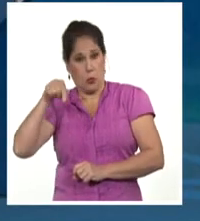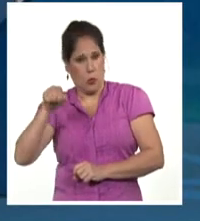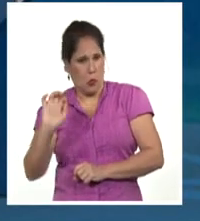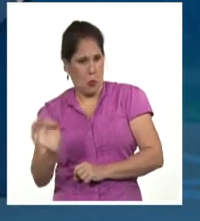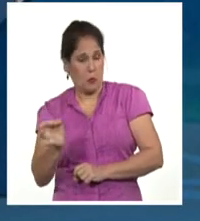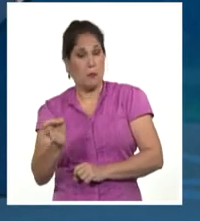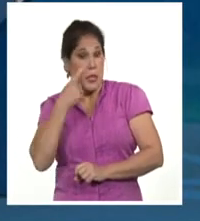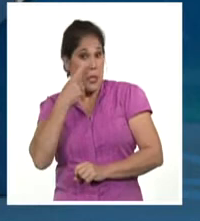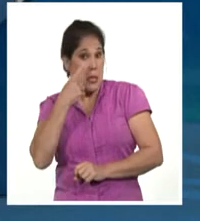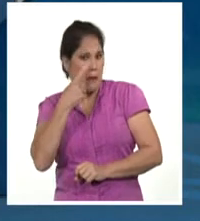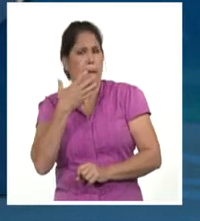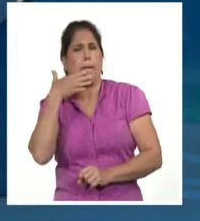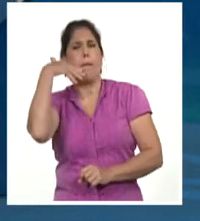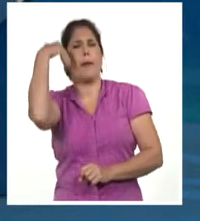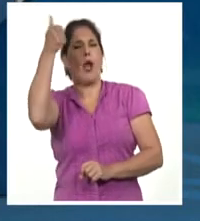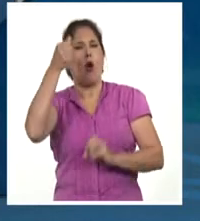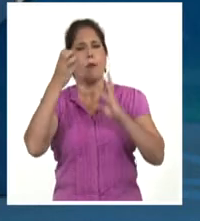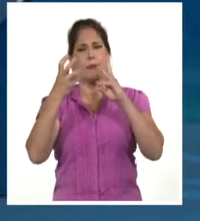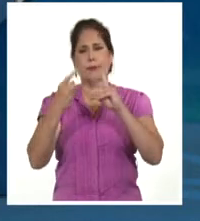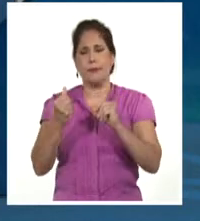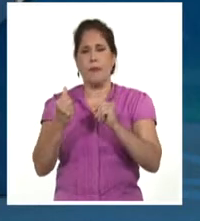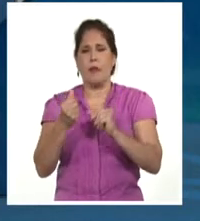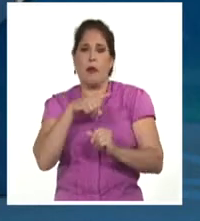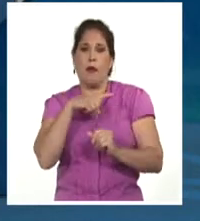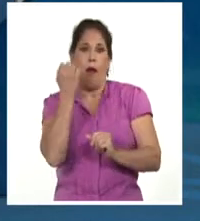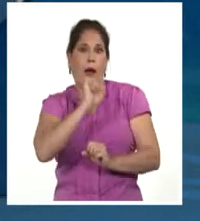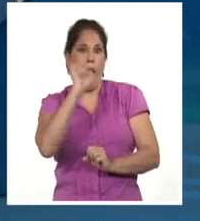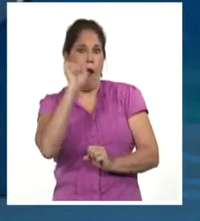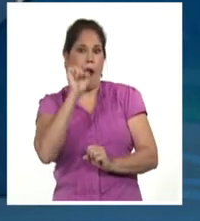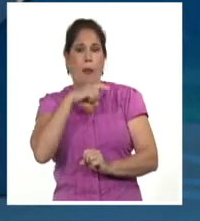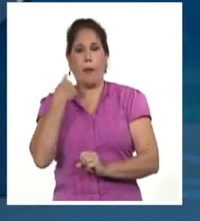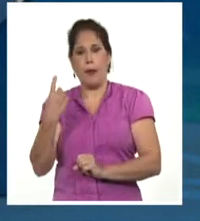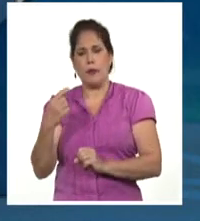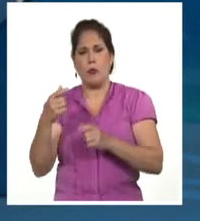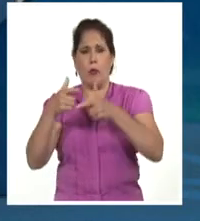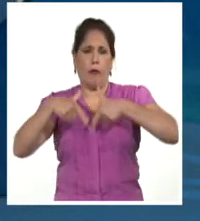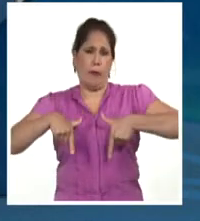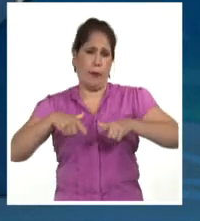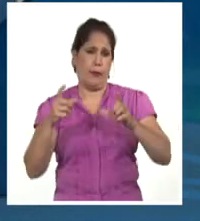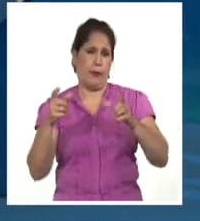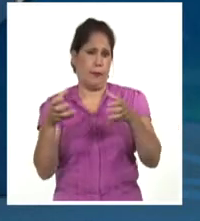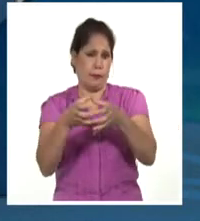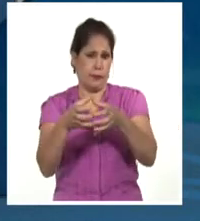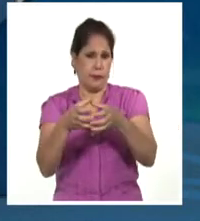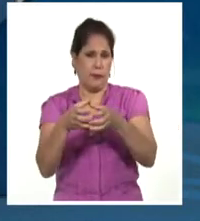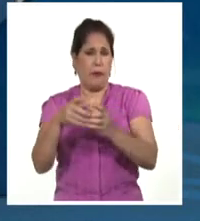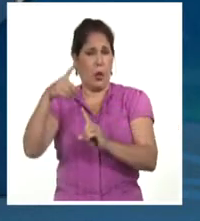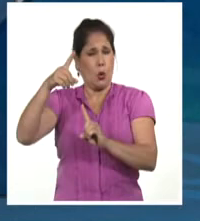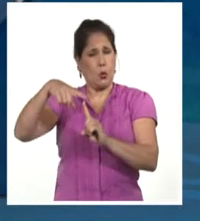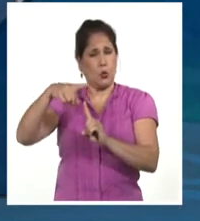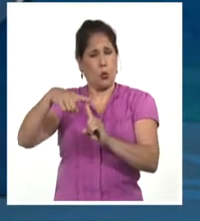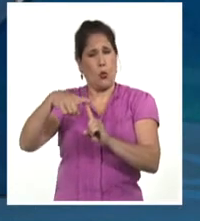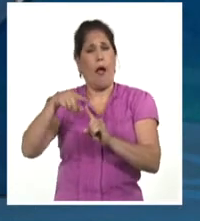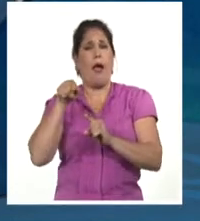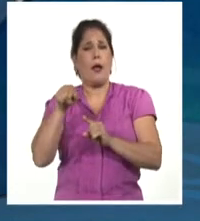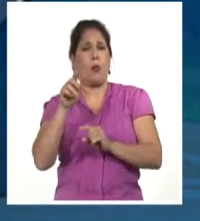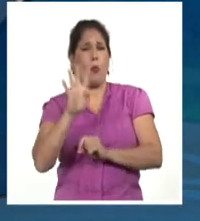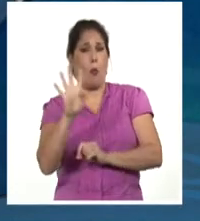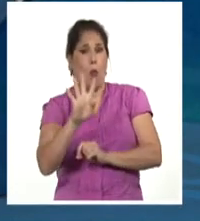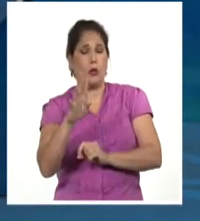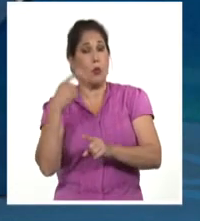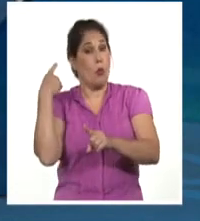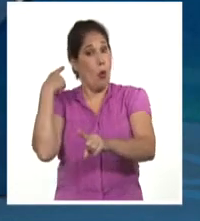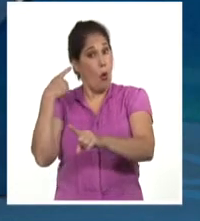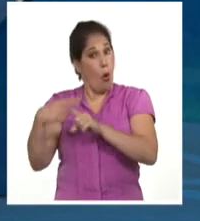quien exhibe el mejor promedio de ganados y perdidos del campeonato. Por los Leñadores, Andrés de la Cruz empujó 4 y